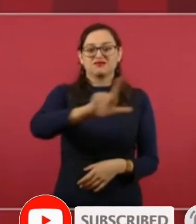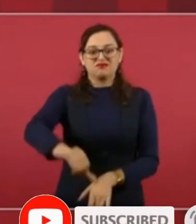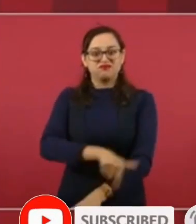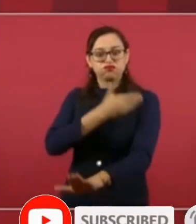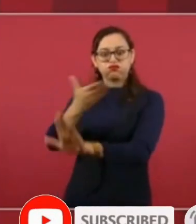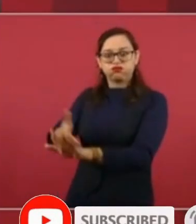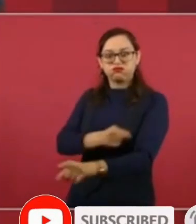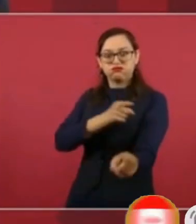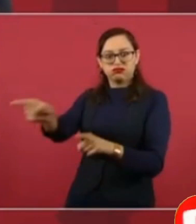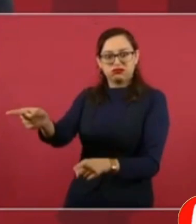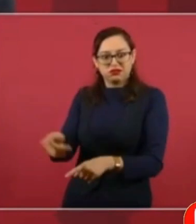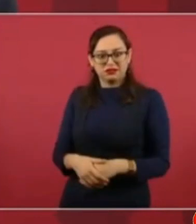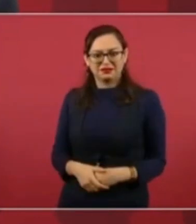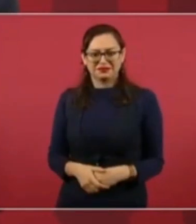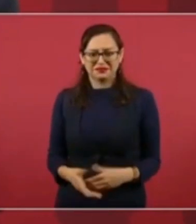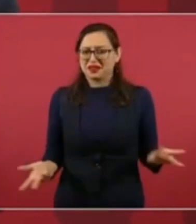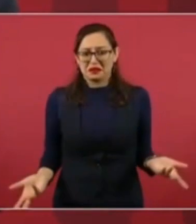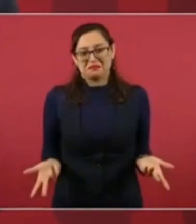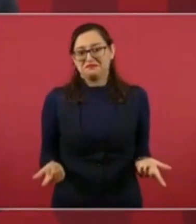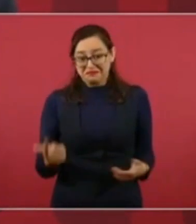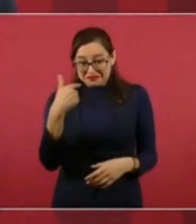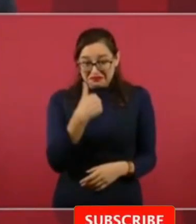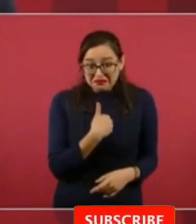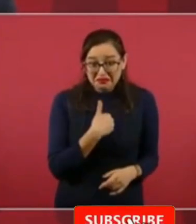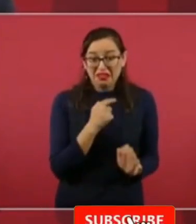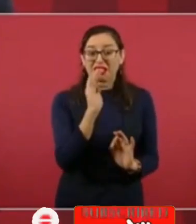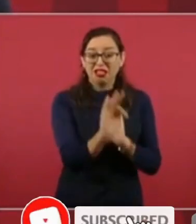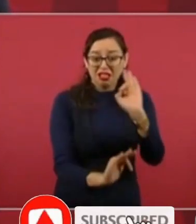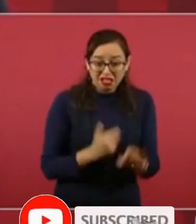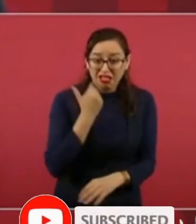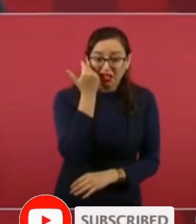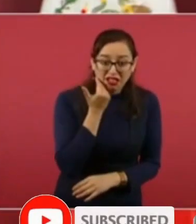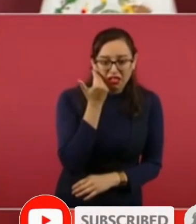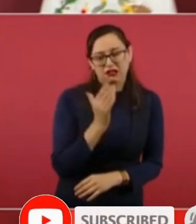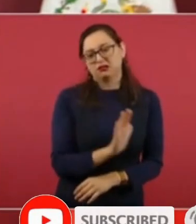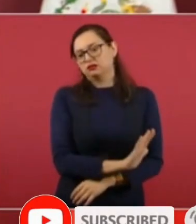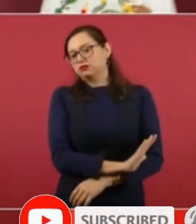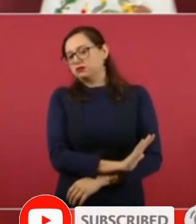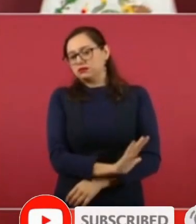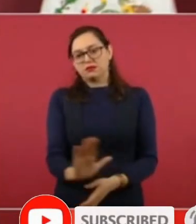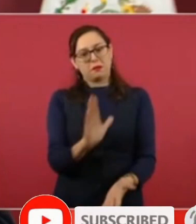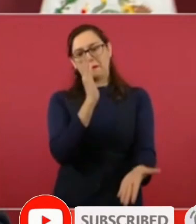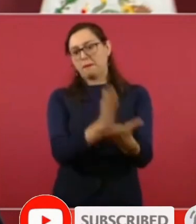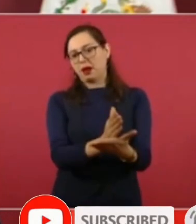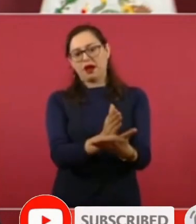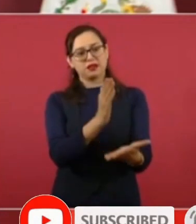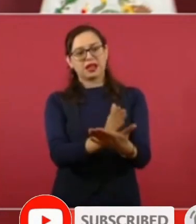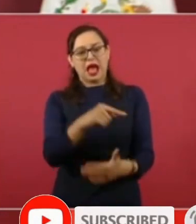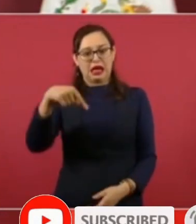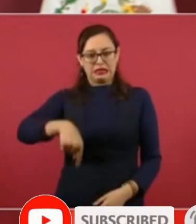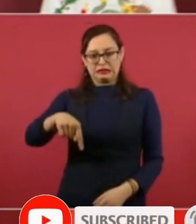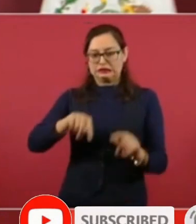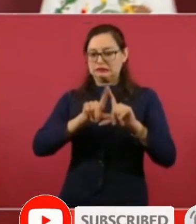yo no tengo ningún problema con ellos pero ya en México manda el pueblo